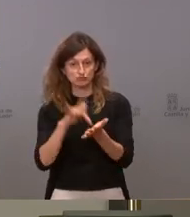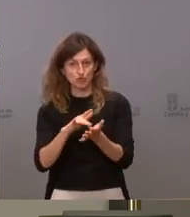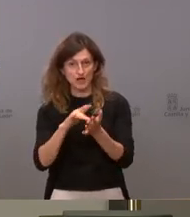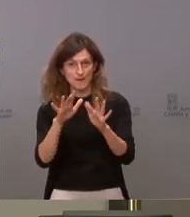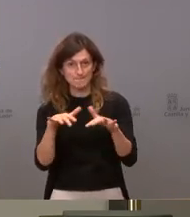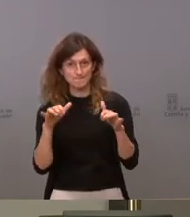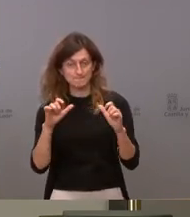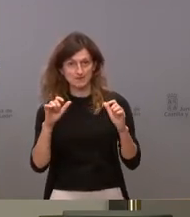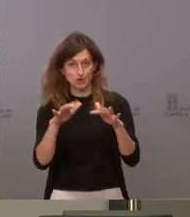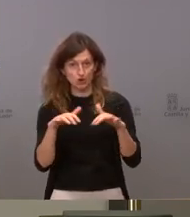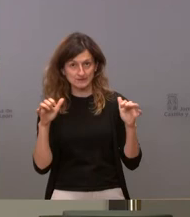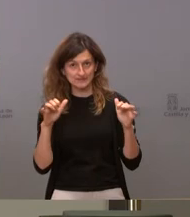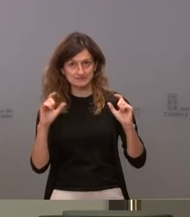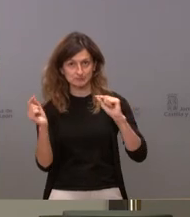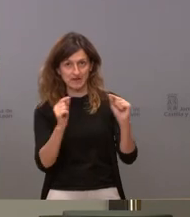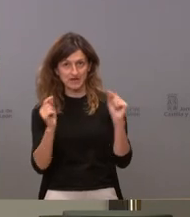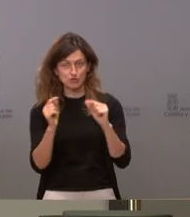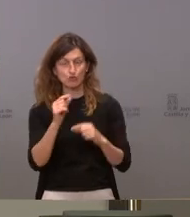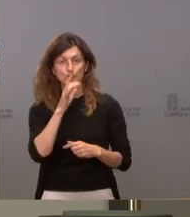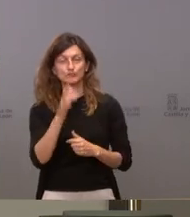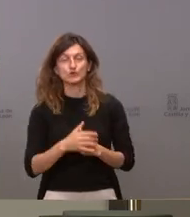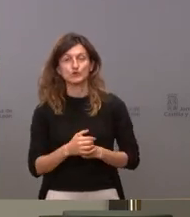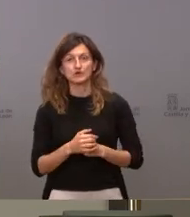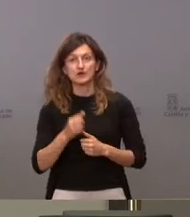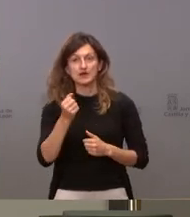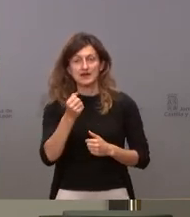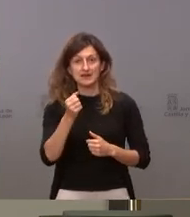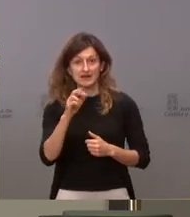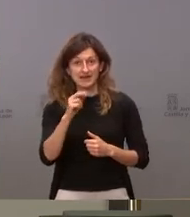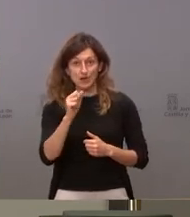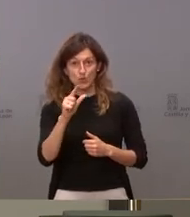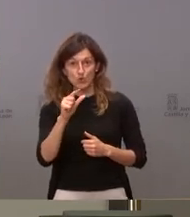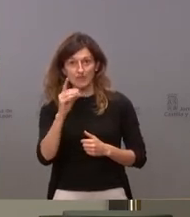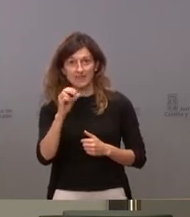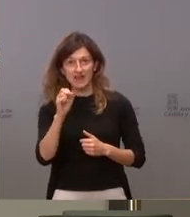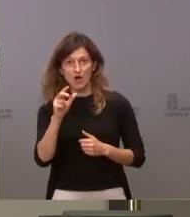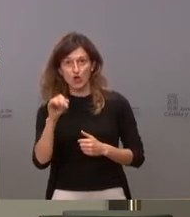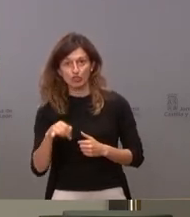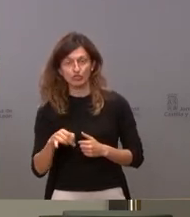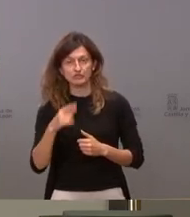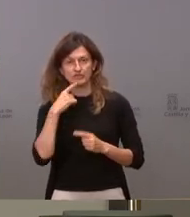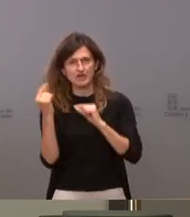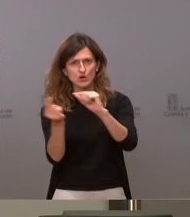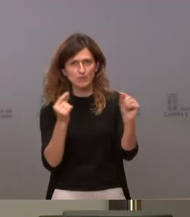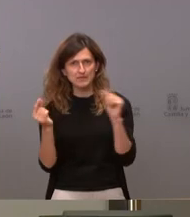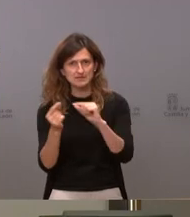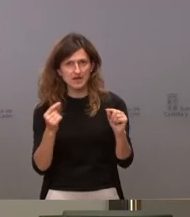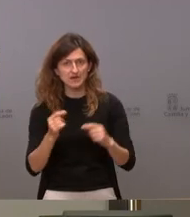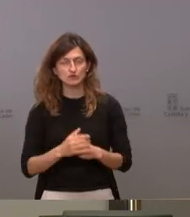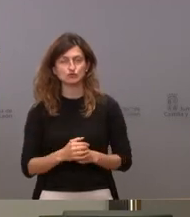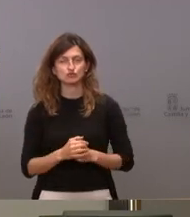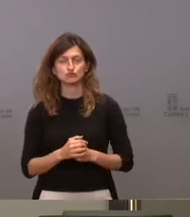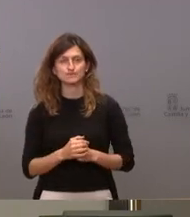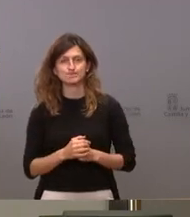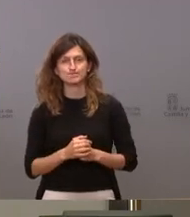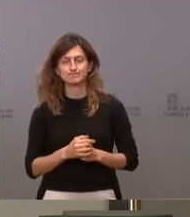de las cortes durante esa intervención de Raúl de la Hoz hubo una serie de comentarios si